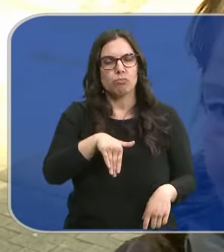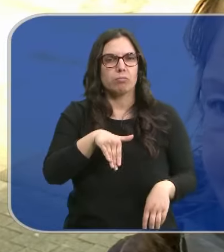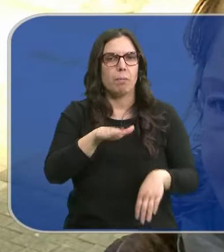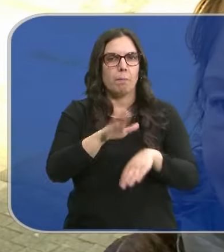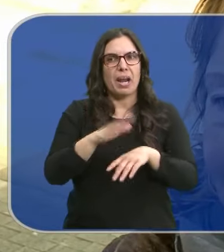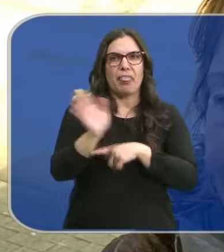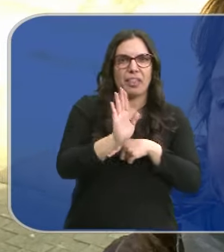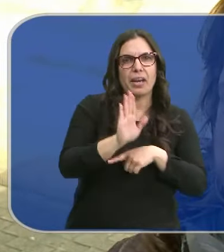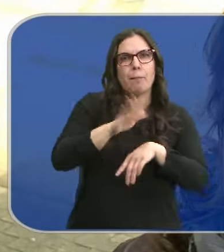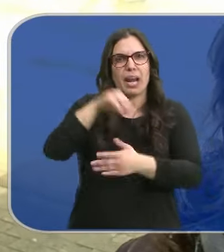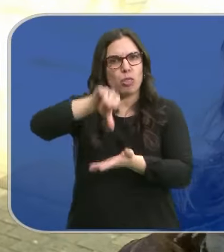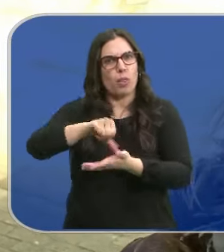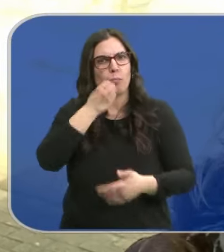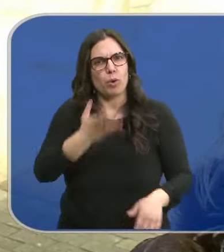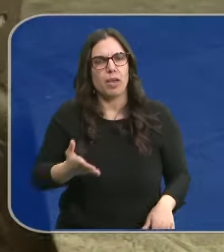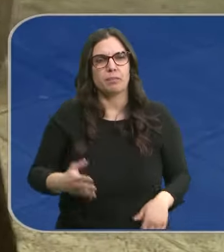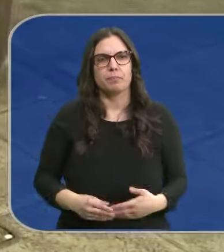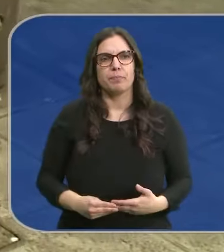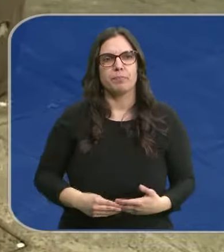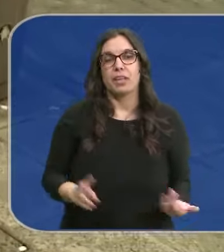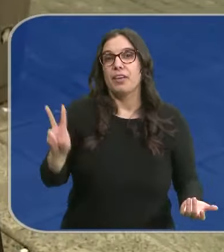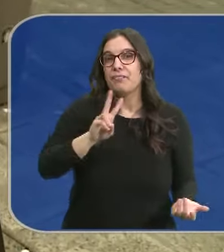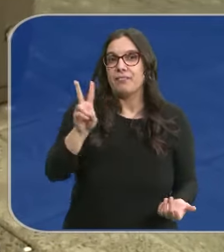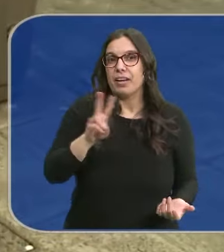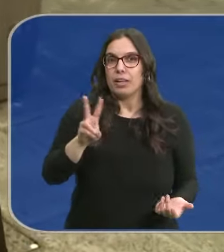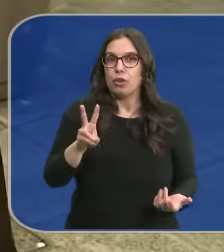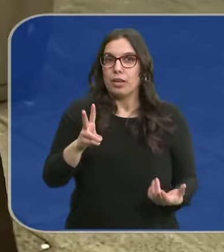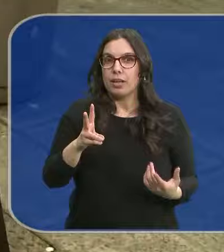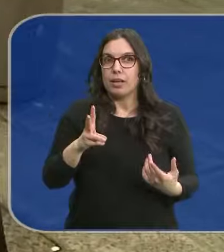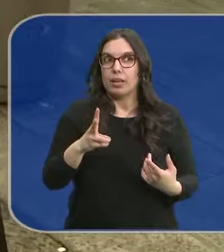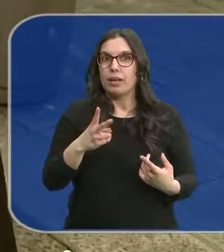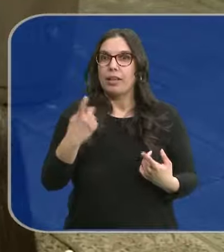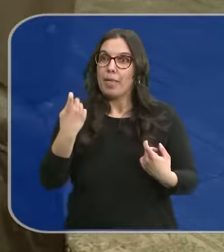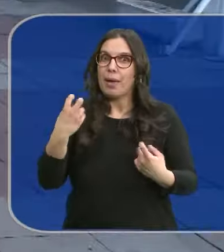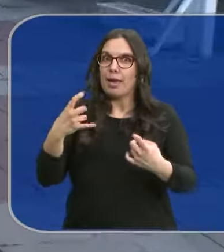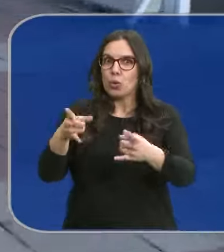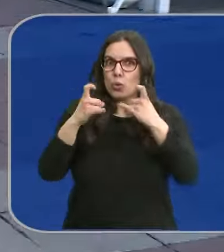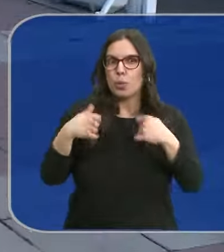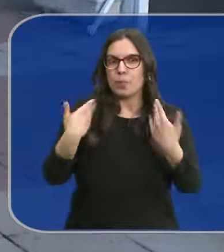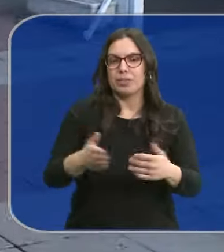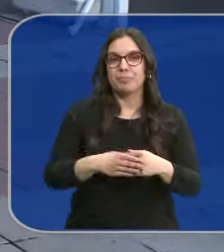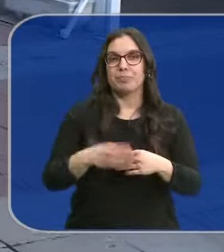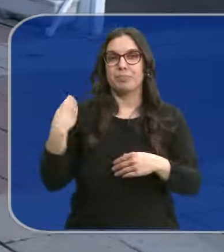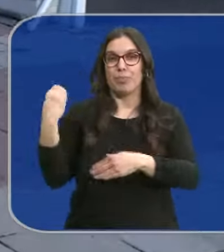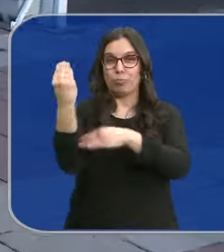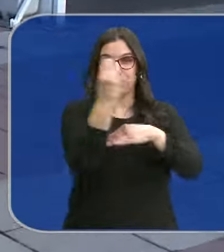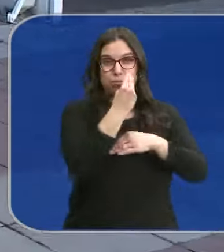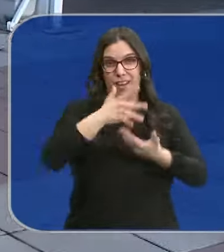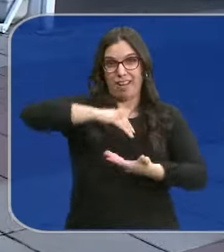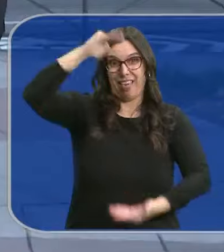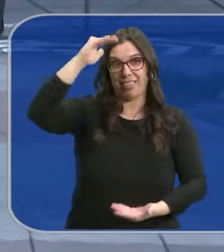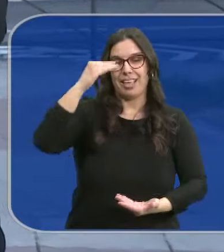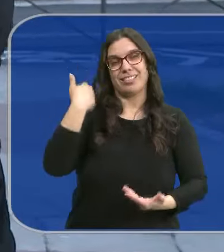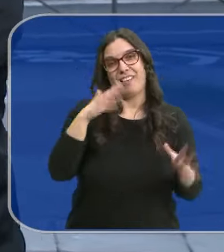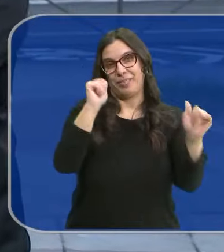para el cine y para la ciudad, sobre todo. Valladolid tiene mucho, mucho que ver, muchísimo. Los cabezones repartidos por la